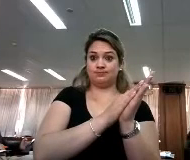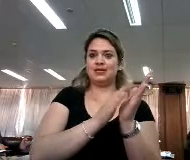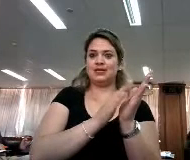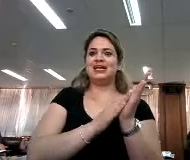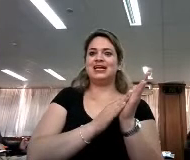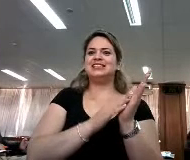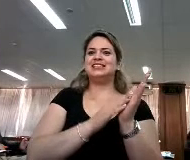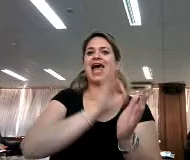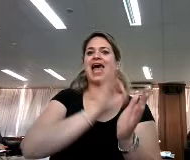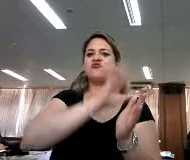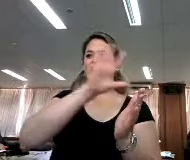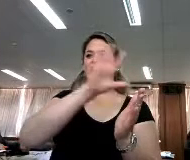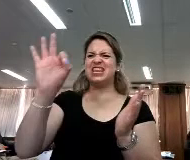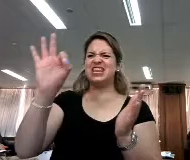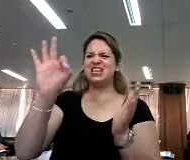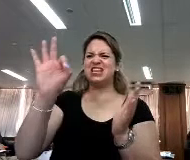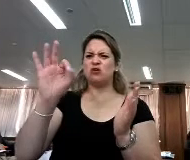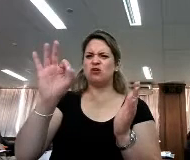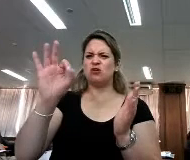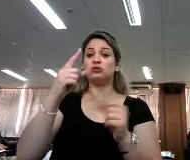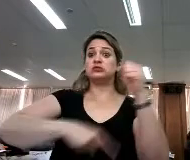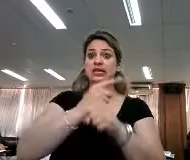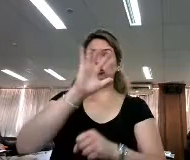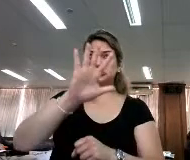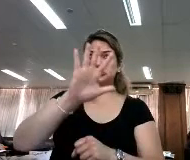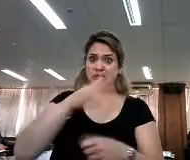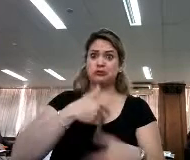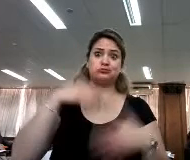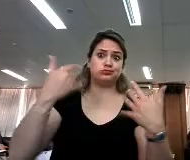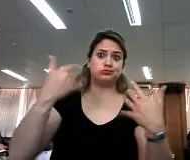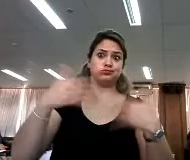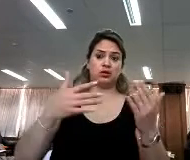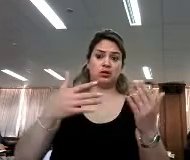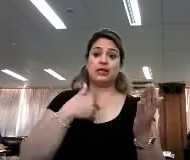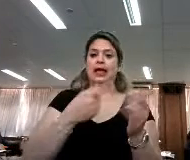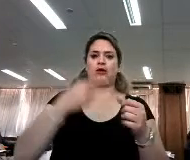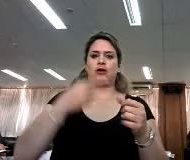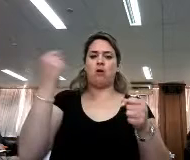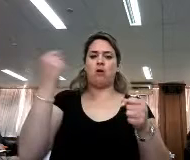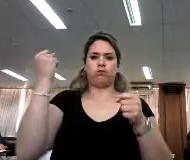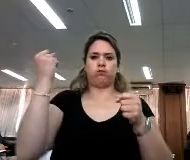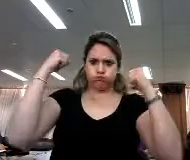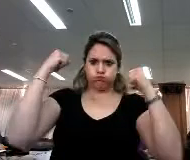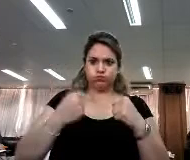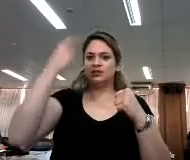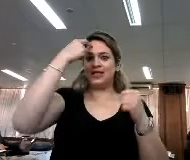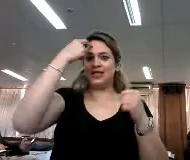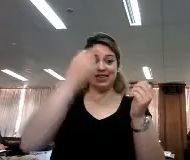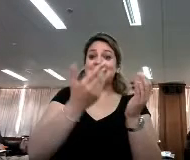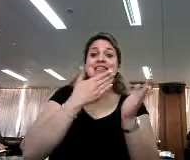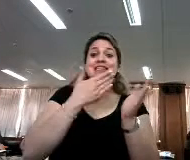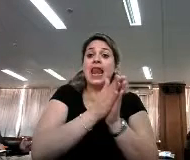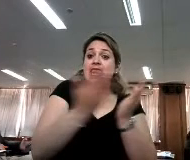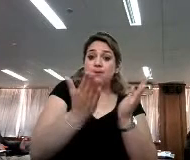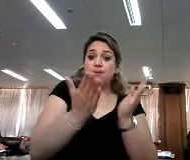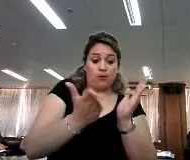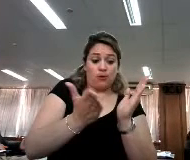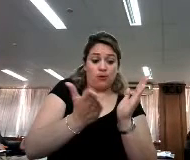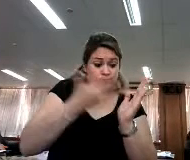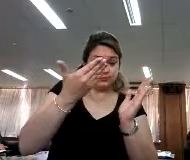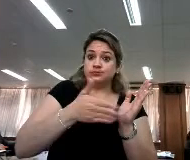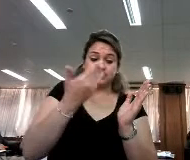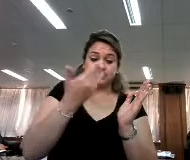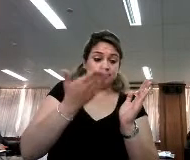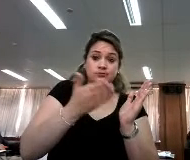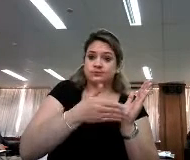con esta, cinco siglos son muchos, ¿no? Entonces lo tenemos bien impostado acá en la cabeza y yo creo que por